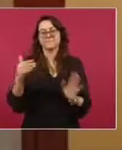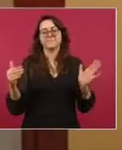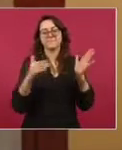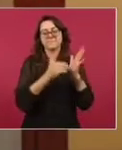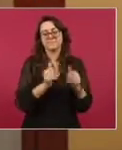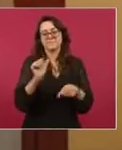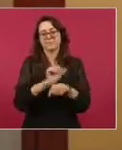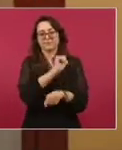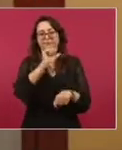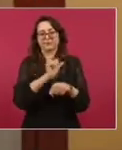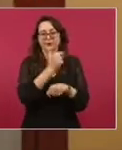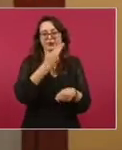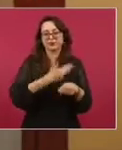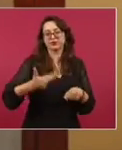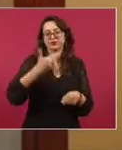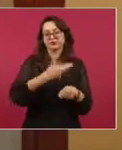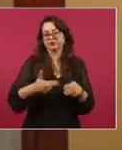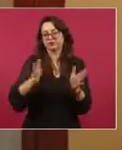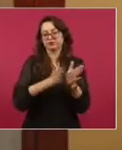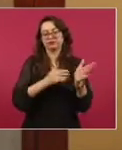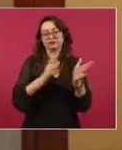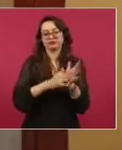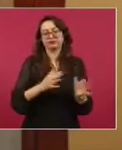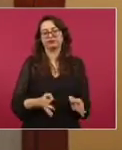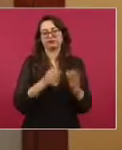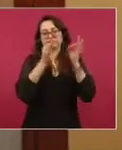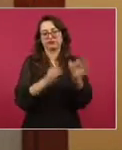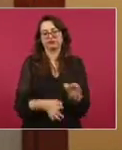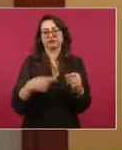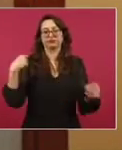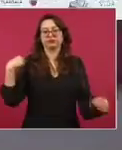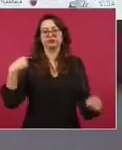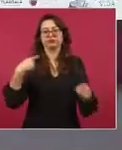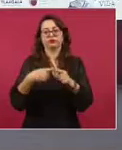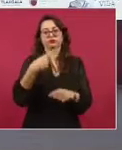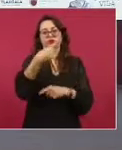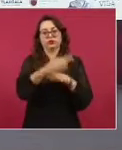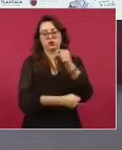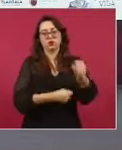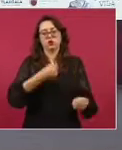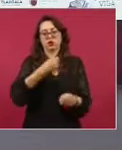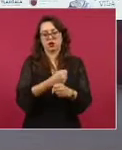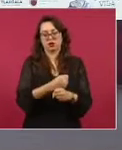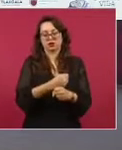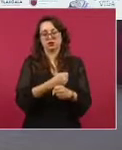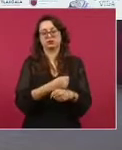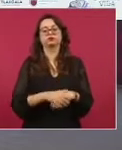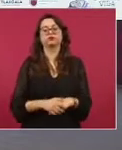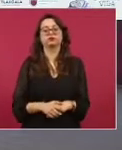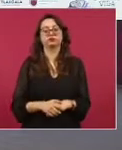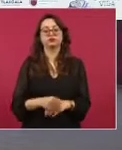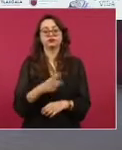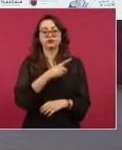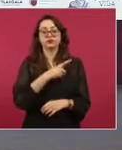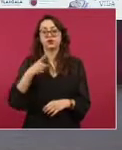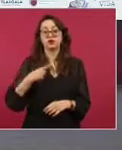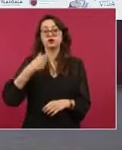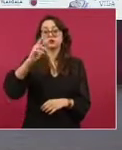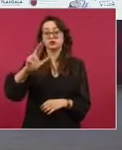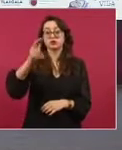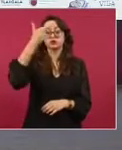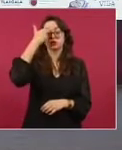regularizados en casi un año de trabajo. Recordar que este programa